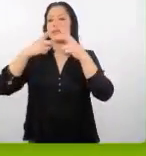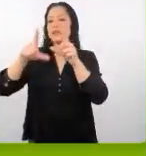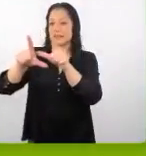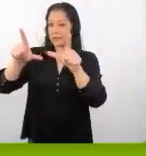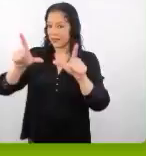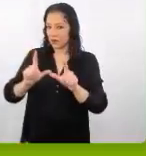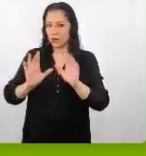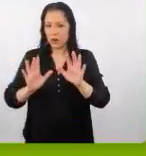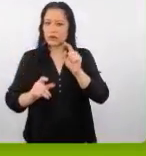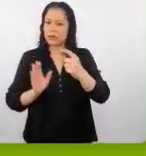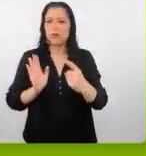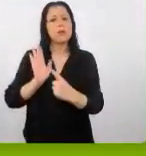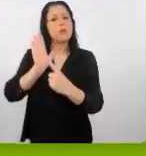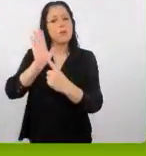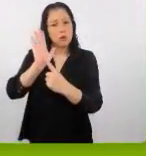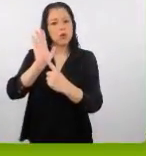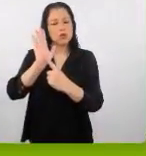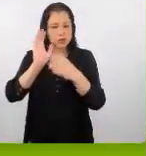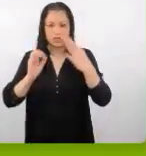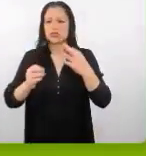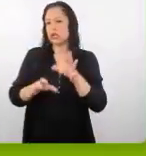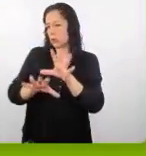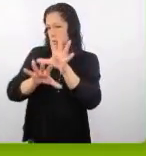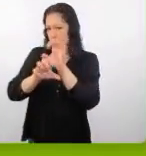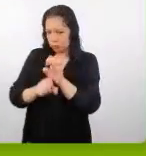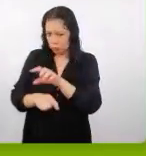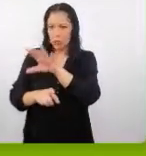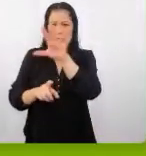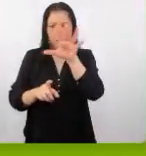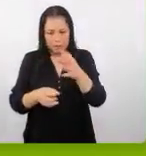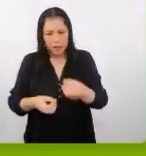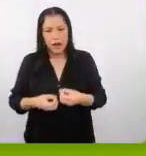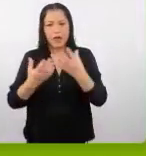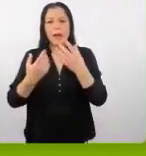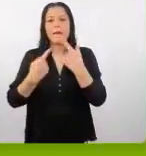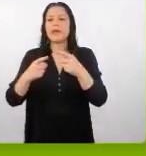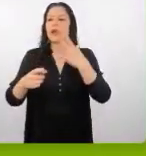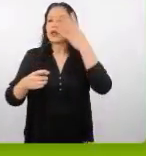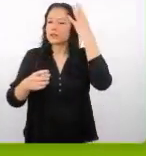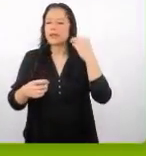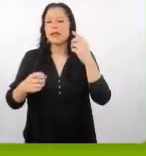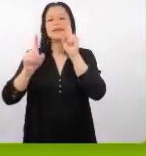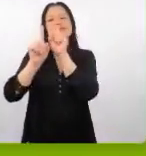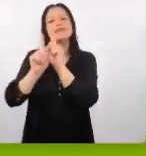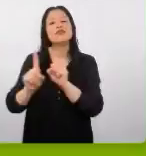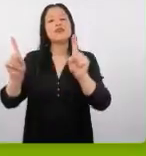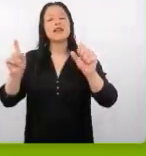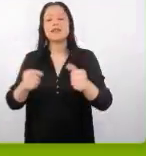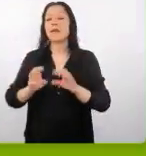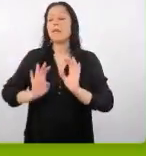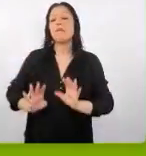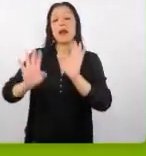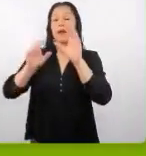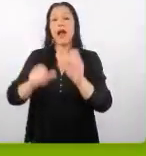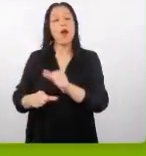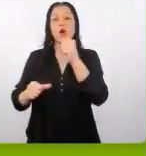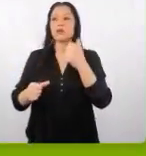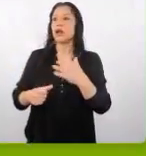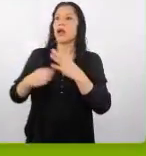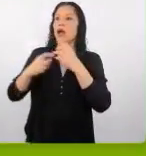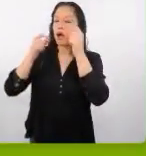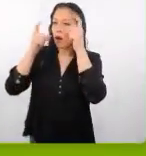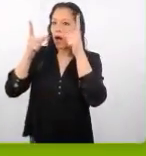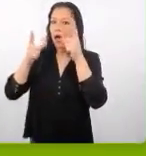entonces hay que mostrar sí el circuito tradicional pero poder ofrecer esas experiencias únicas extraordinarias justamente